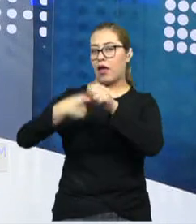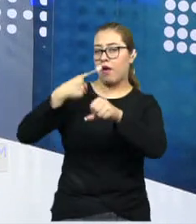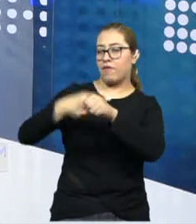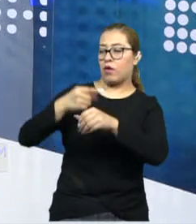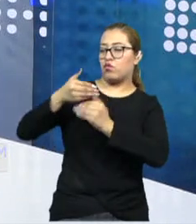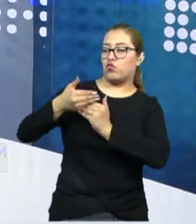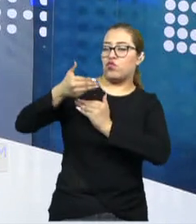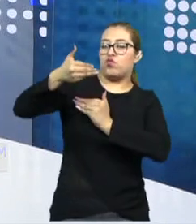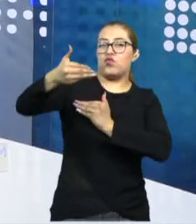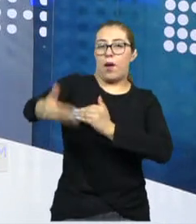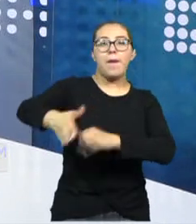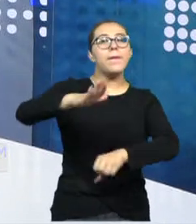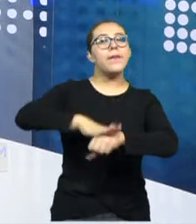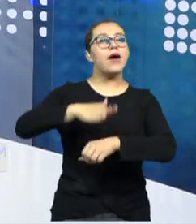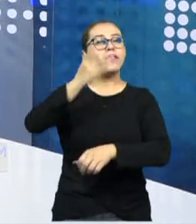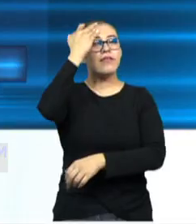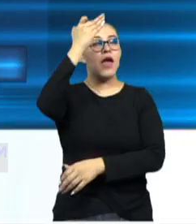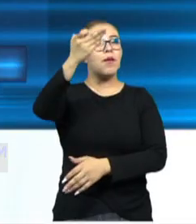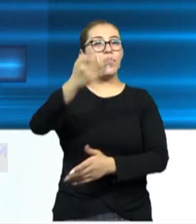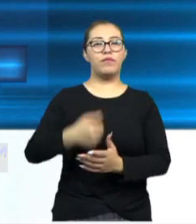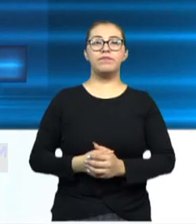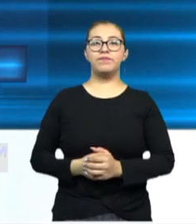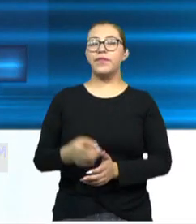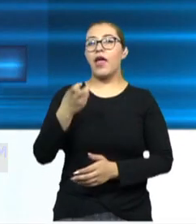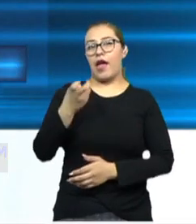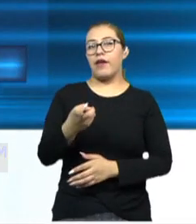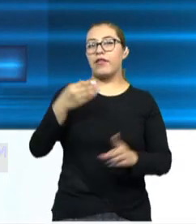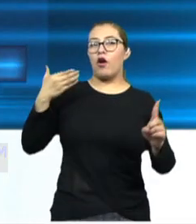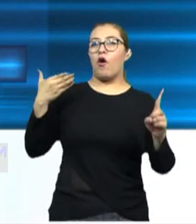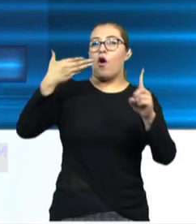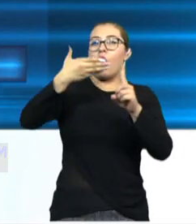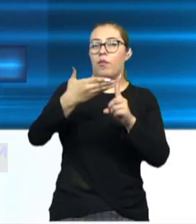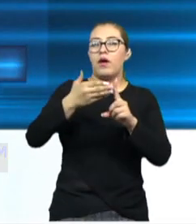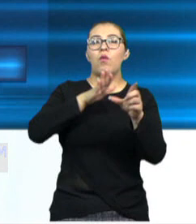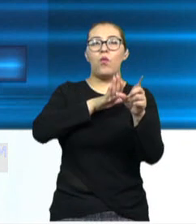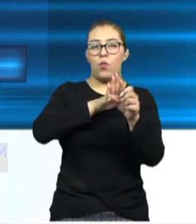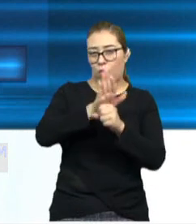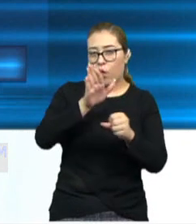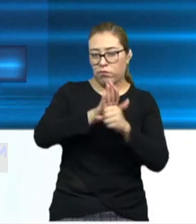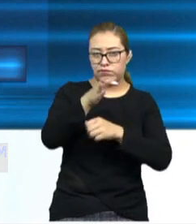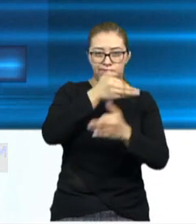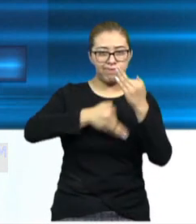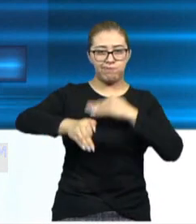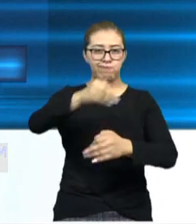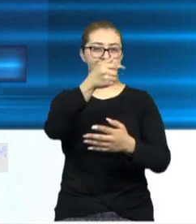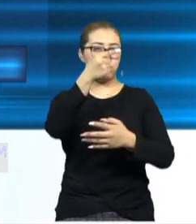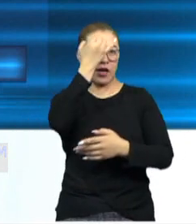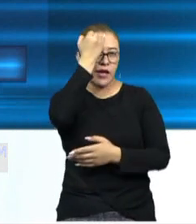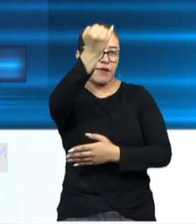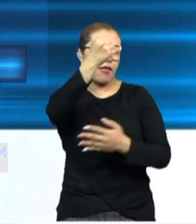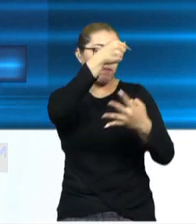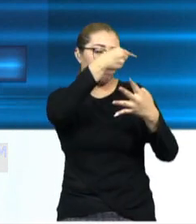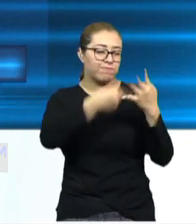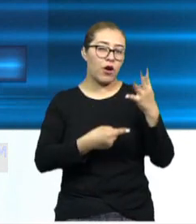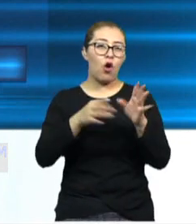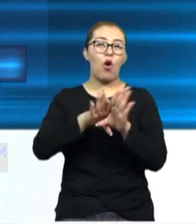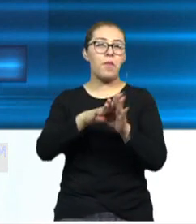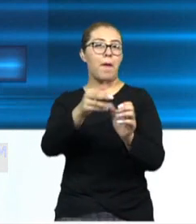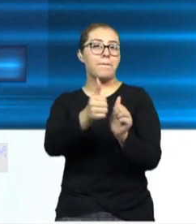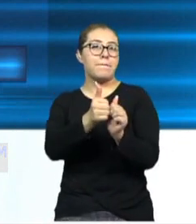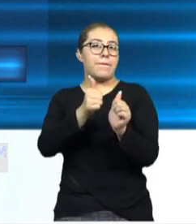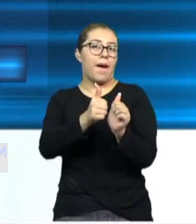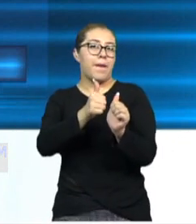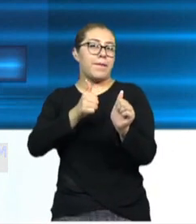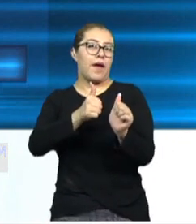más alargado. Así es. Así es. Esto es uno de los objetivos de las medidas que se han estado instrumentando. Es retrasar la